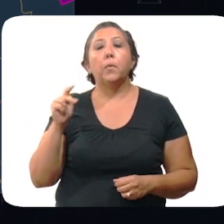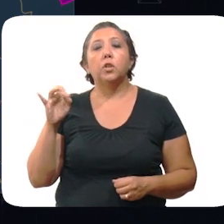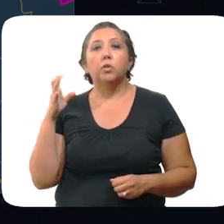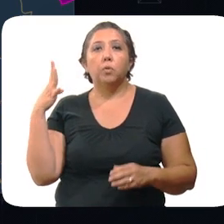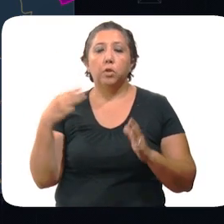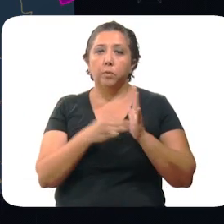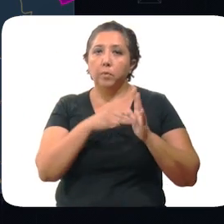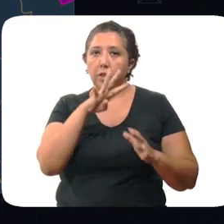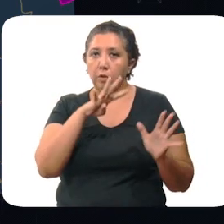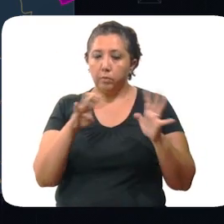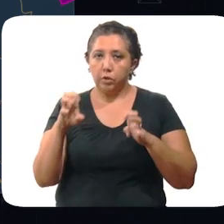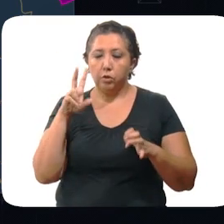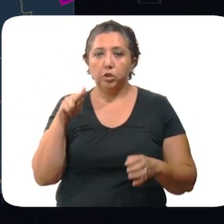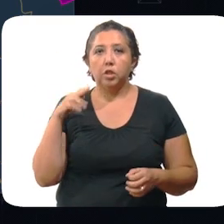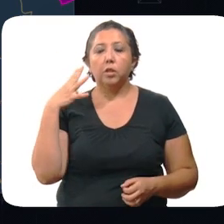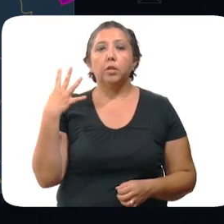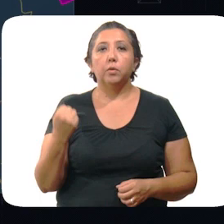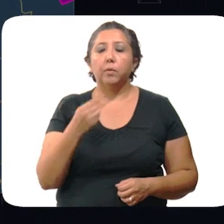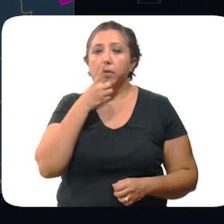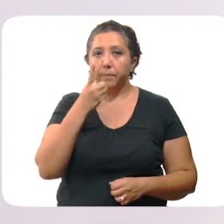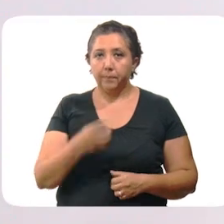poniente 4,989.